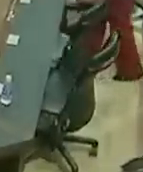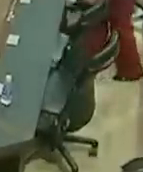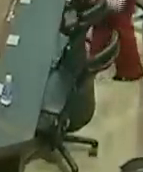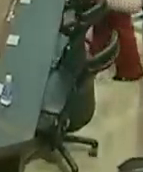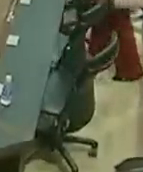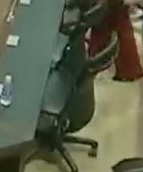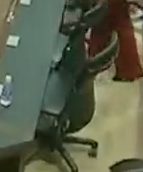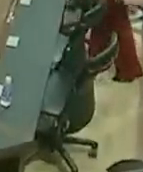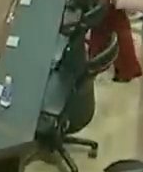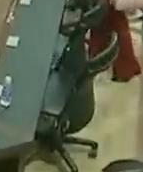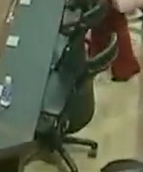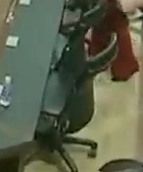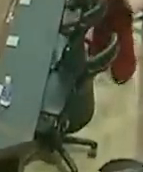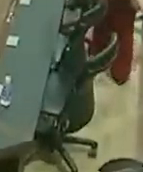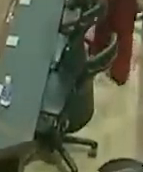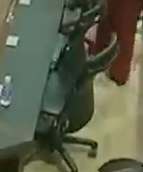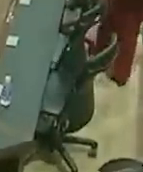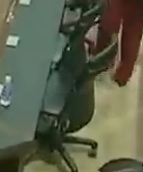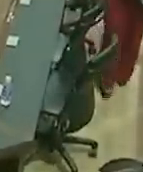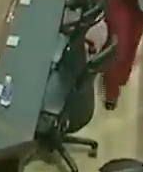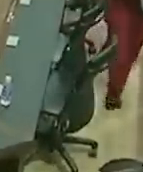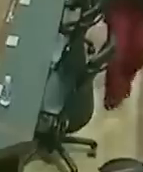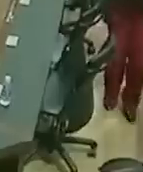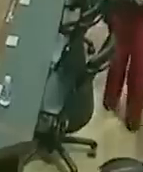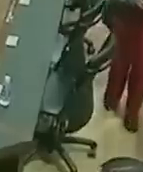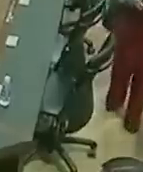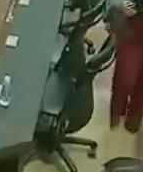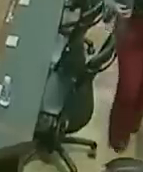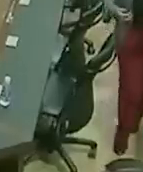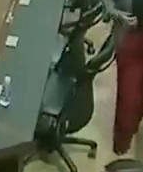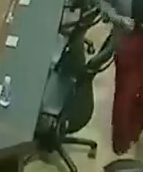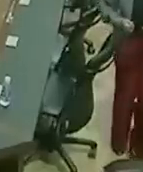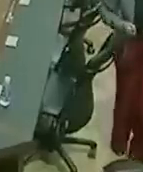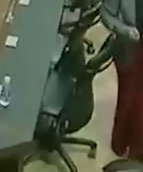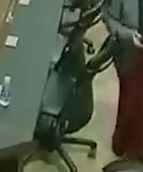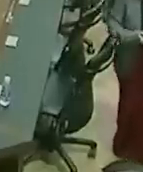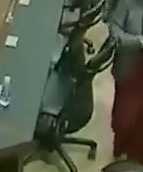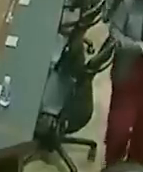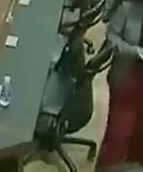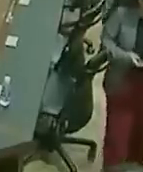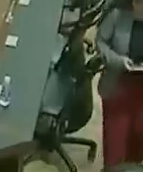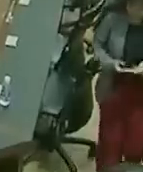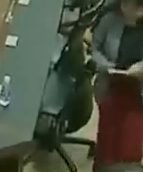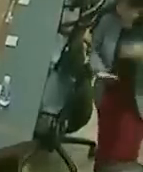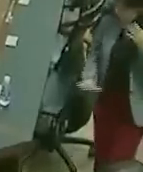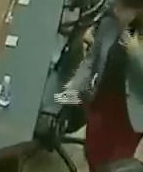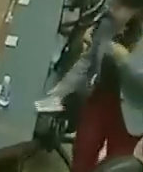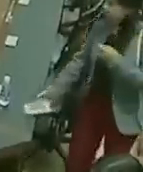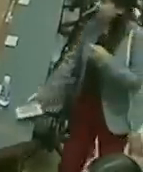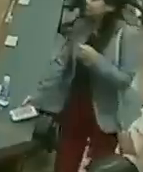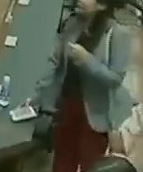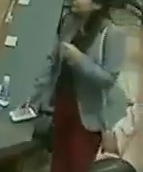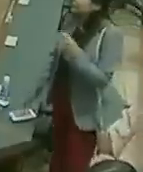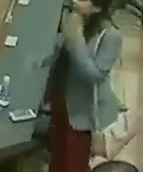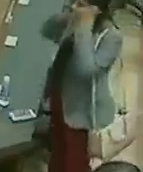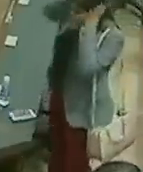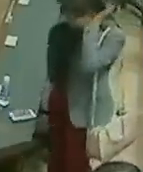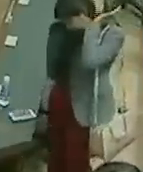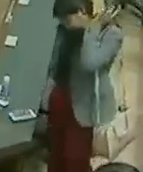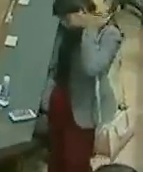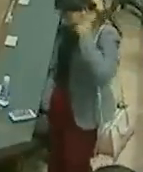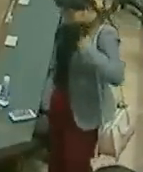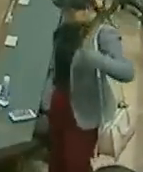palabra otorgado a la diputada Mayre Castillo y al diputado Oscar Rondero siendo aprobado por